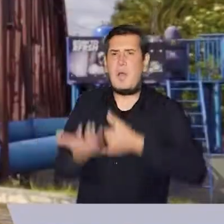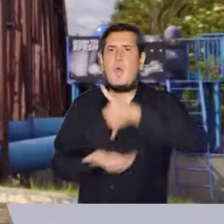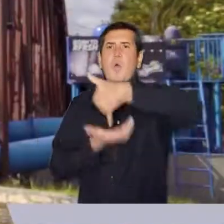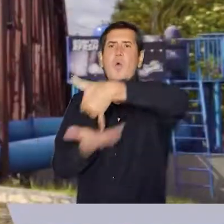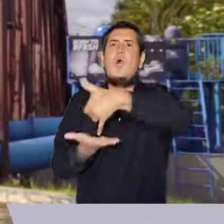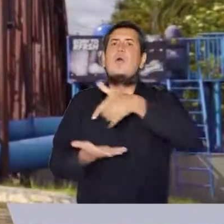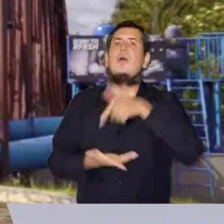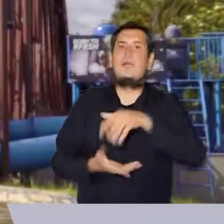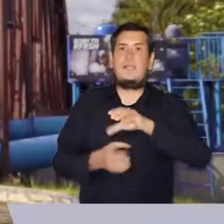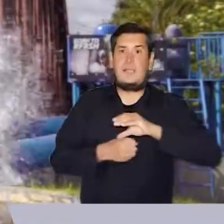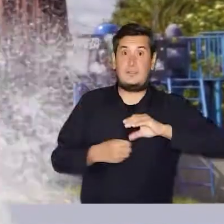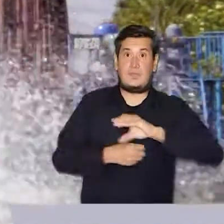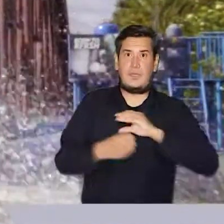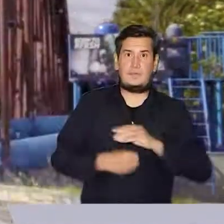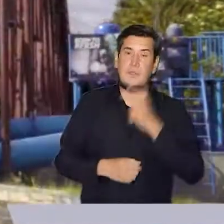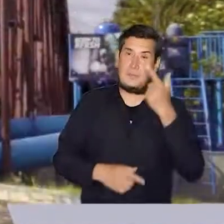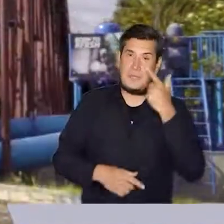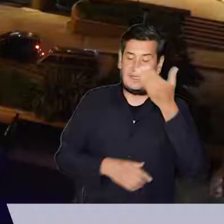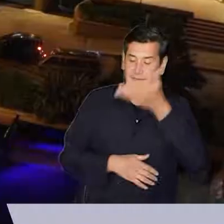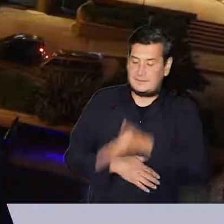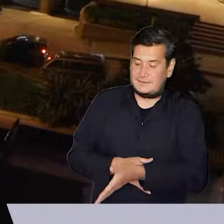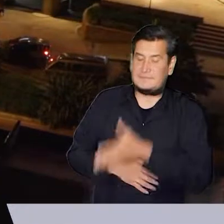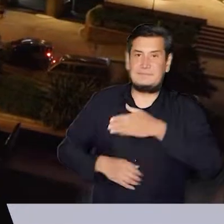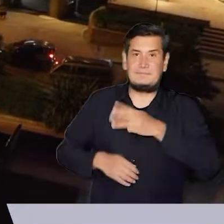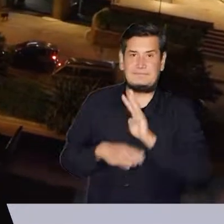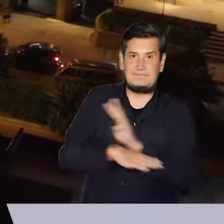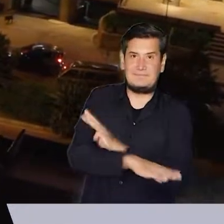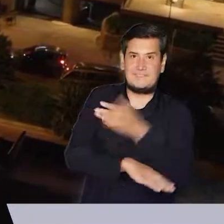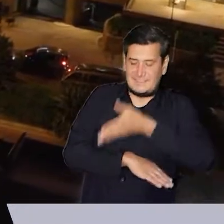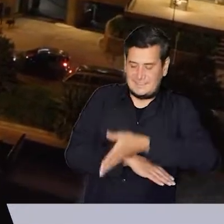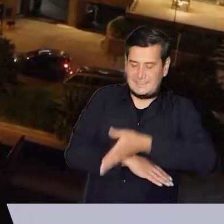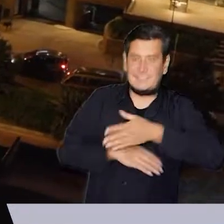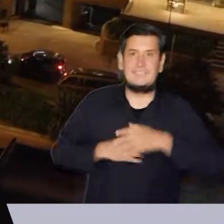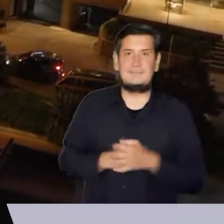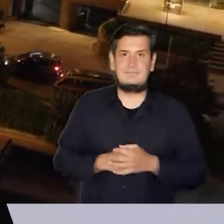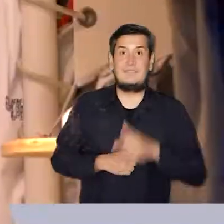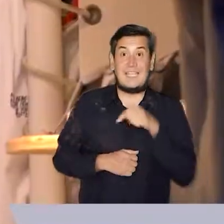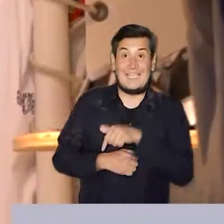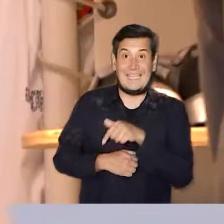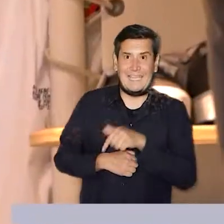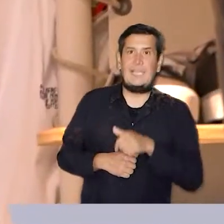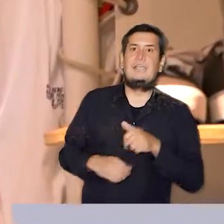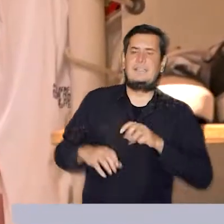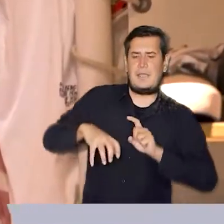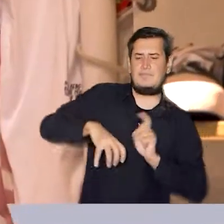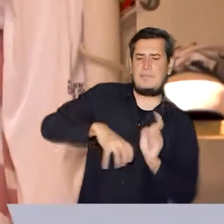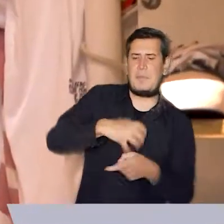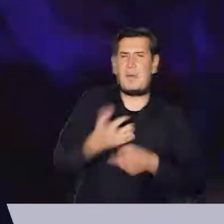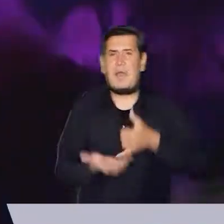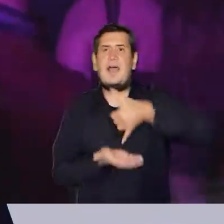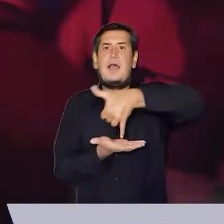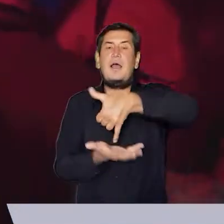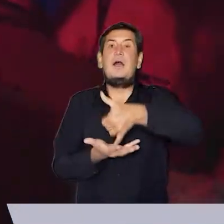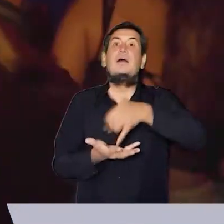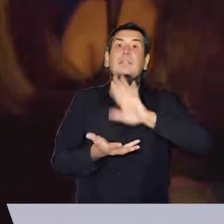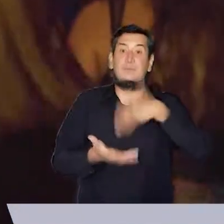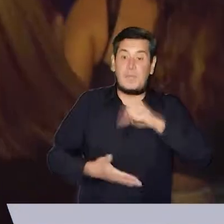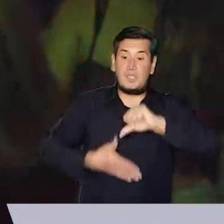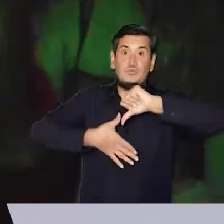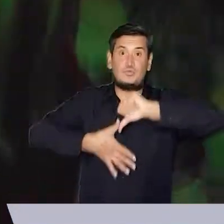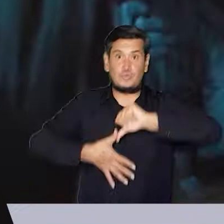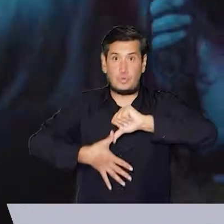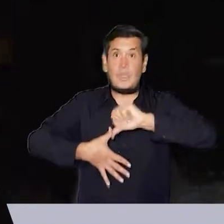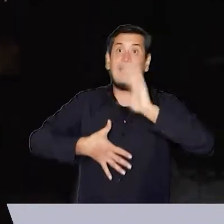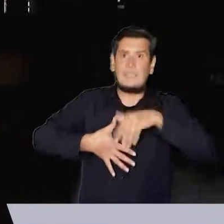tiene la ciudad. Para ello solo debes ingresar a www.worldtravelawards.com, seleccionar Sudamérica y luego dar clic